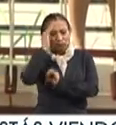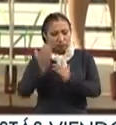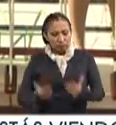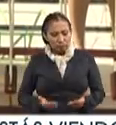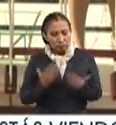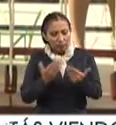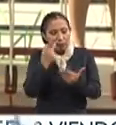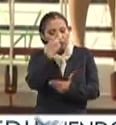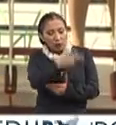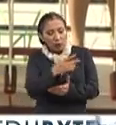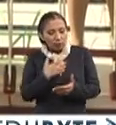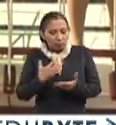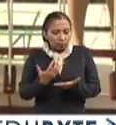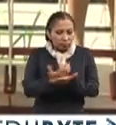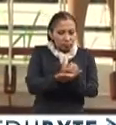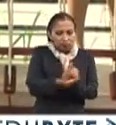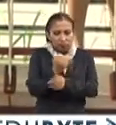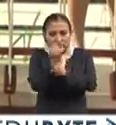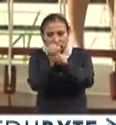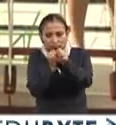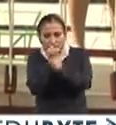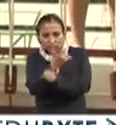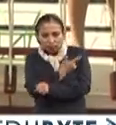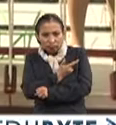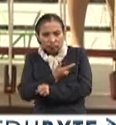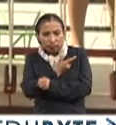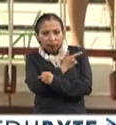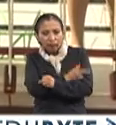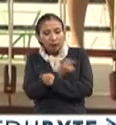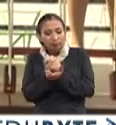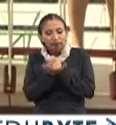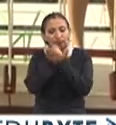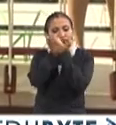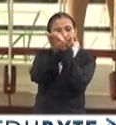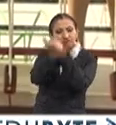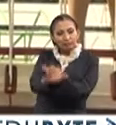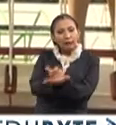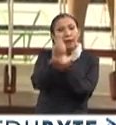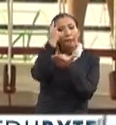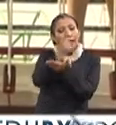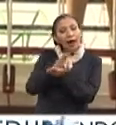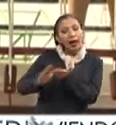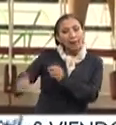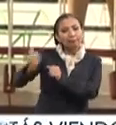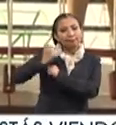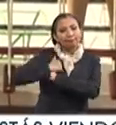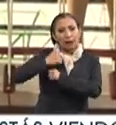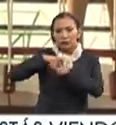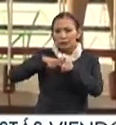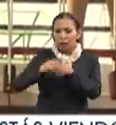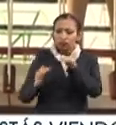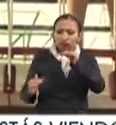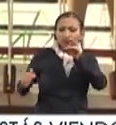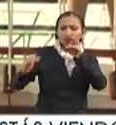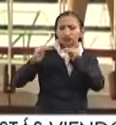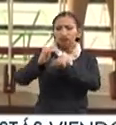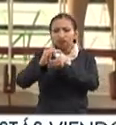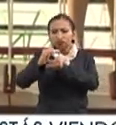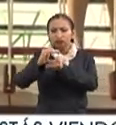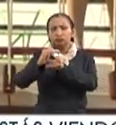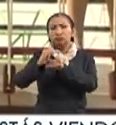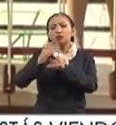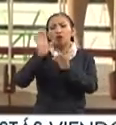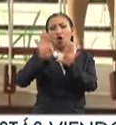por su ímpetu investigativo, contribuirá a que la Armada se siga posicionando también